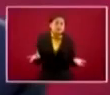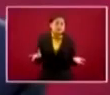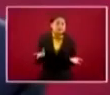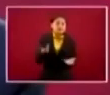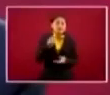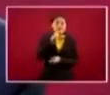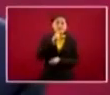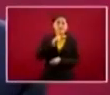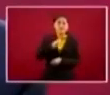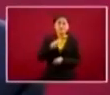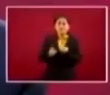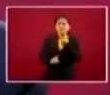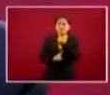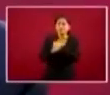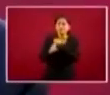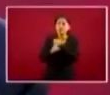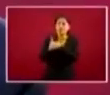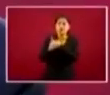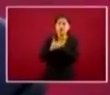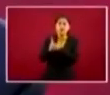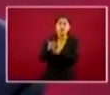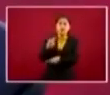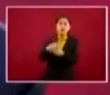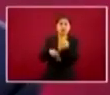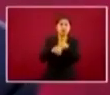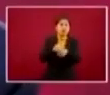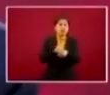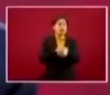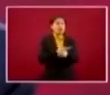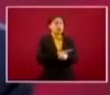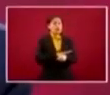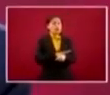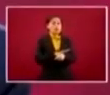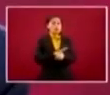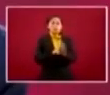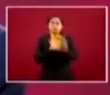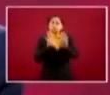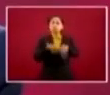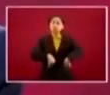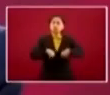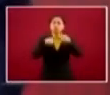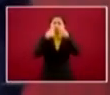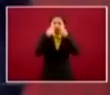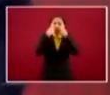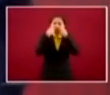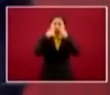anillo al dedo para afianzar